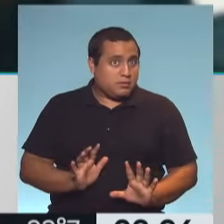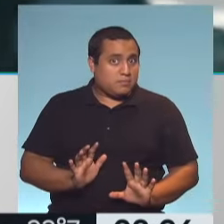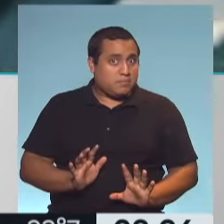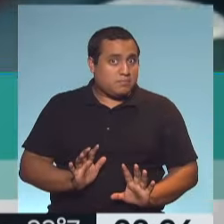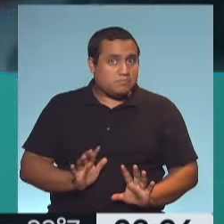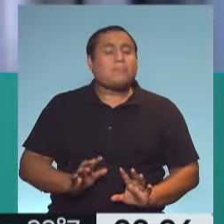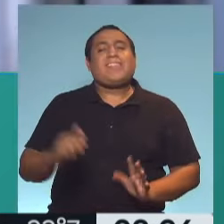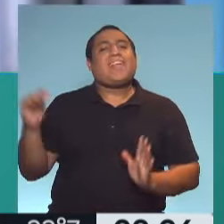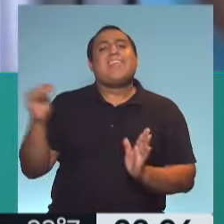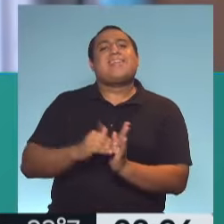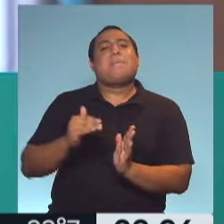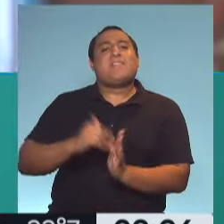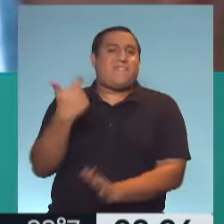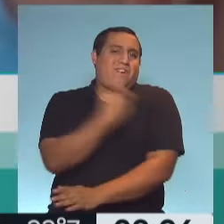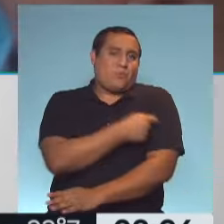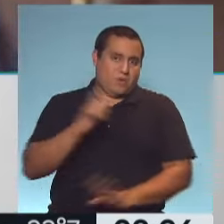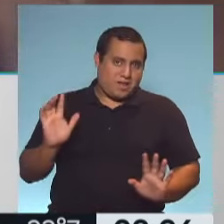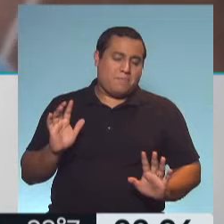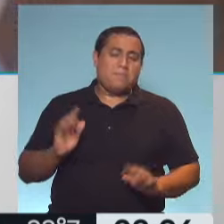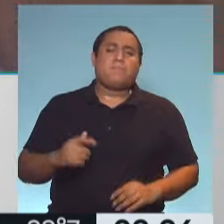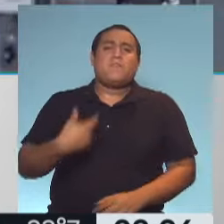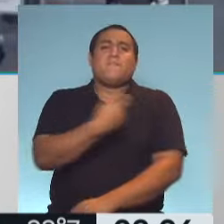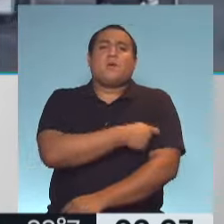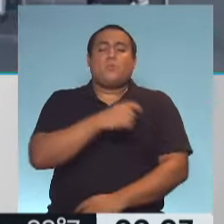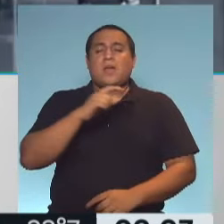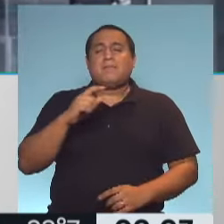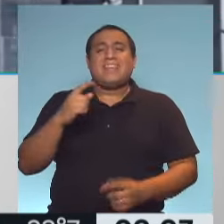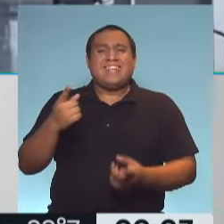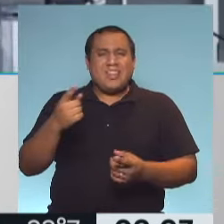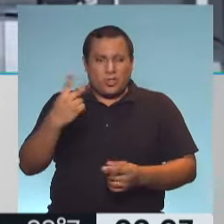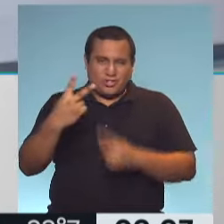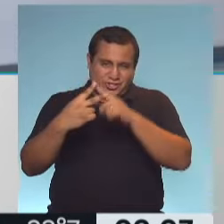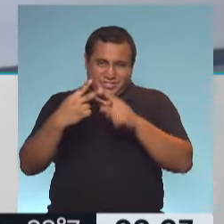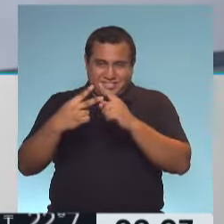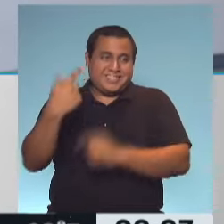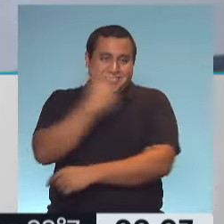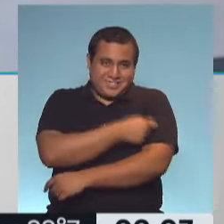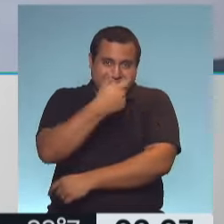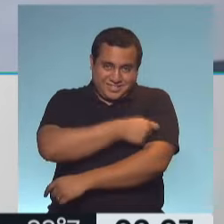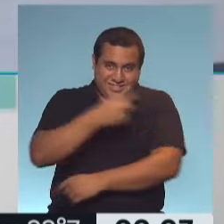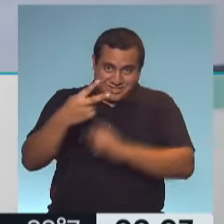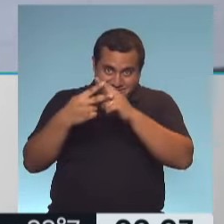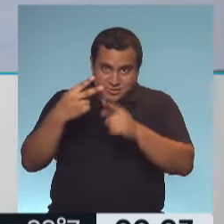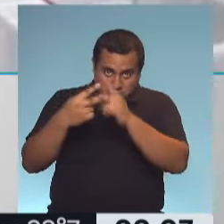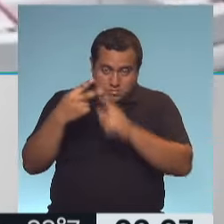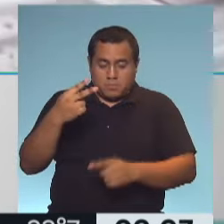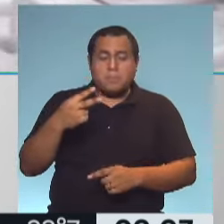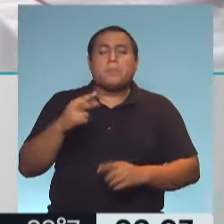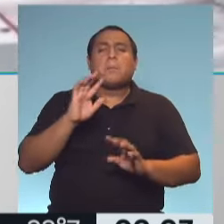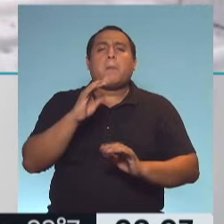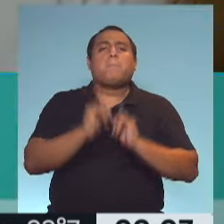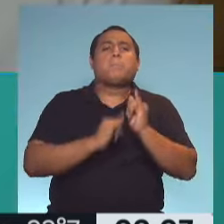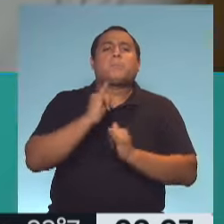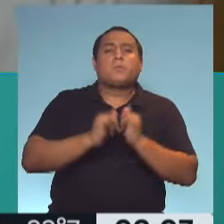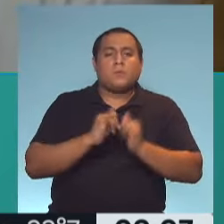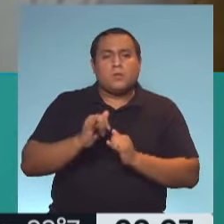Usualmente depende del tipo de vacuna, pero las vacunas que requieren dos dosis, lo que vamos a tratar es que hay dos características importantes